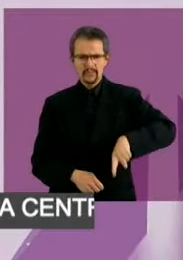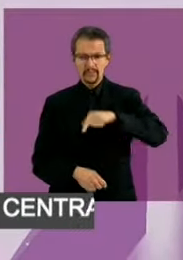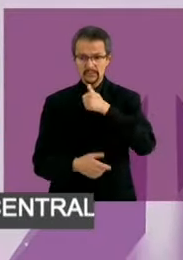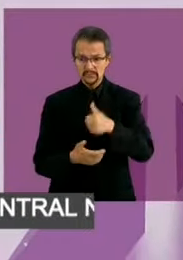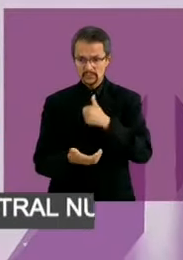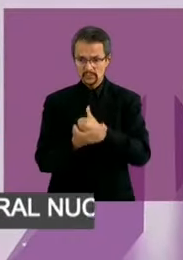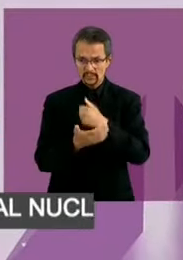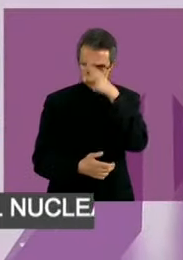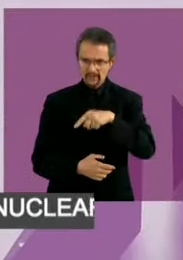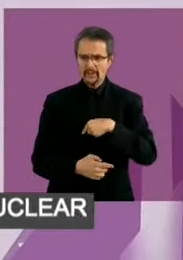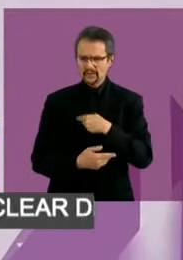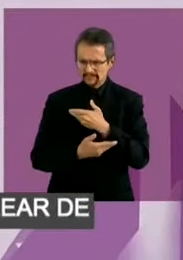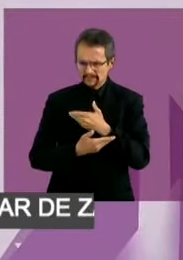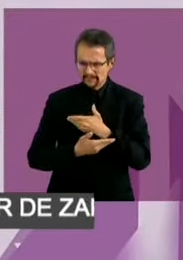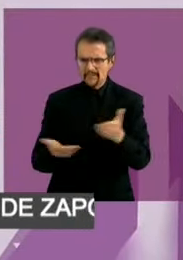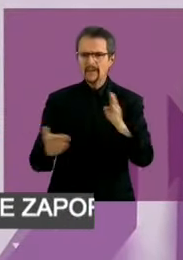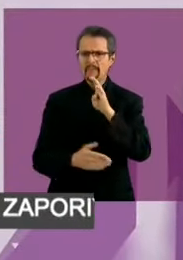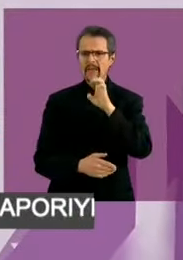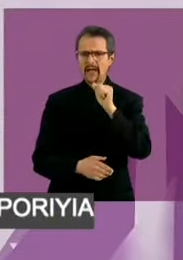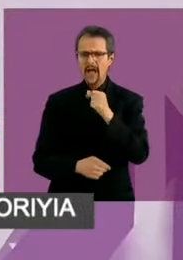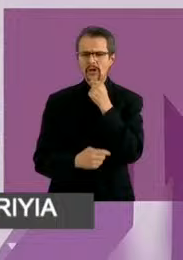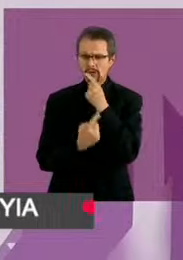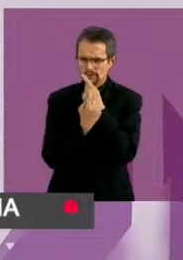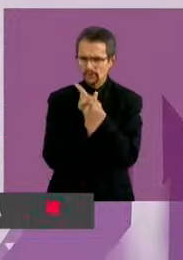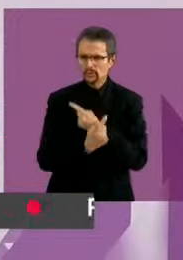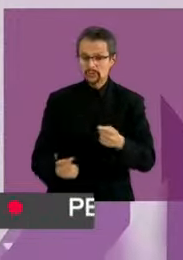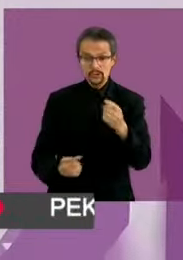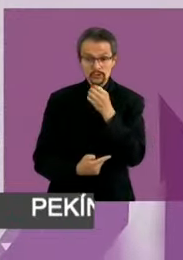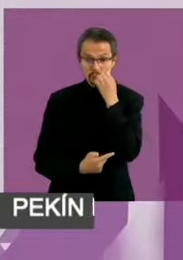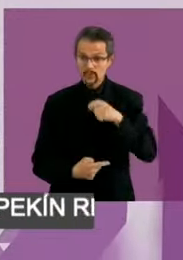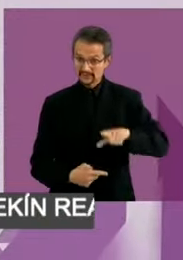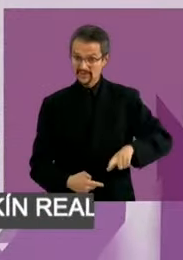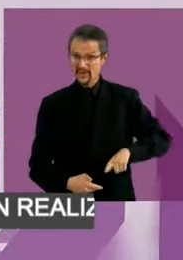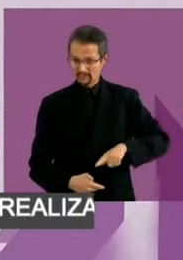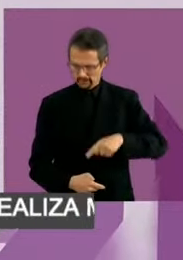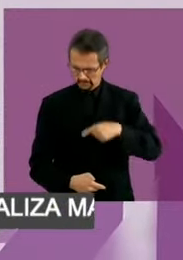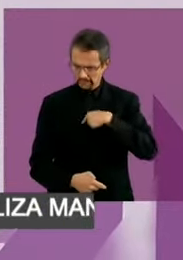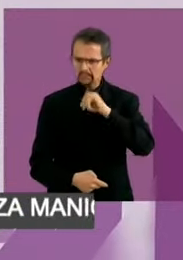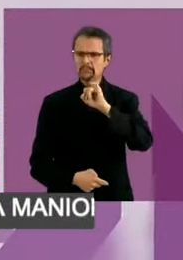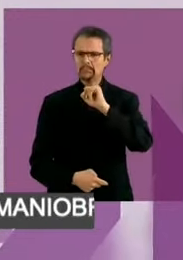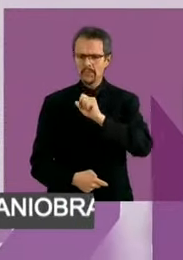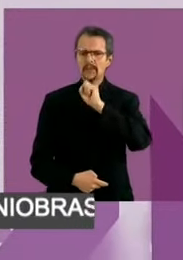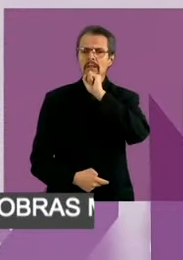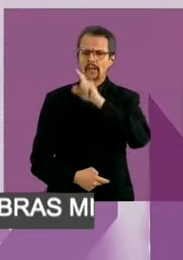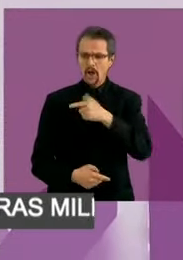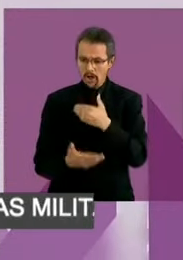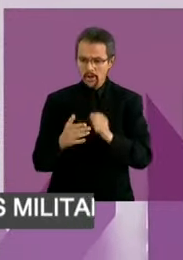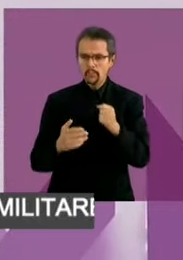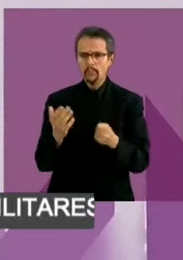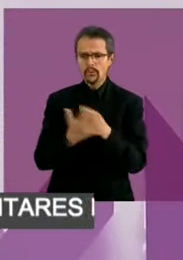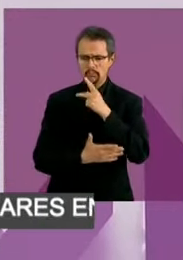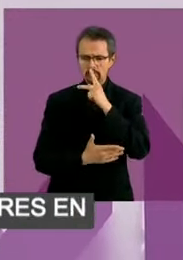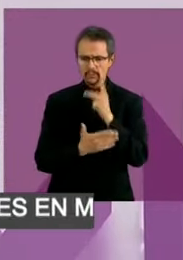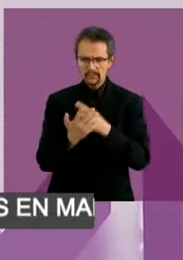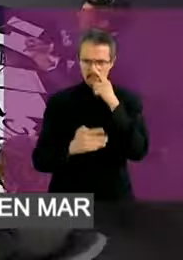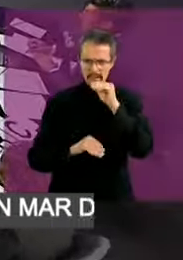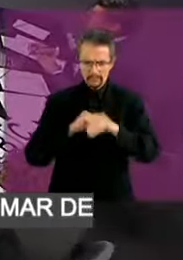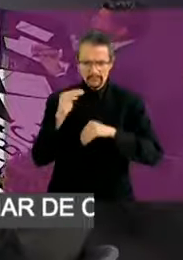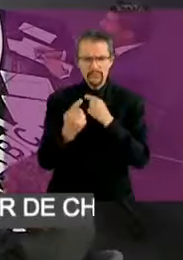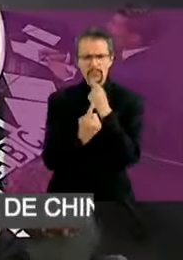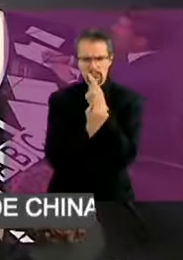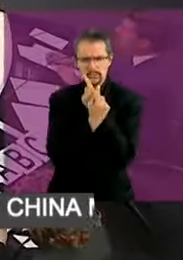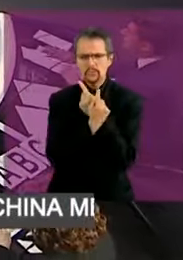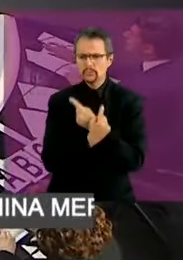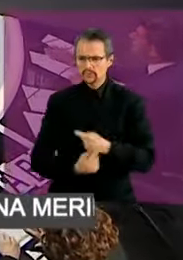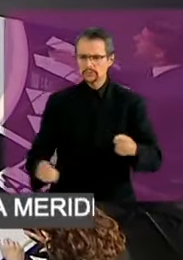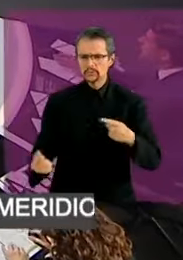becas a todos los niños y niñas que van a escuela pública. Vamos a hacer ahora un programa para los niños de la primera infancia. Tiempo. Gracias,